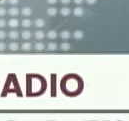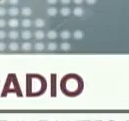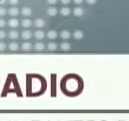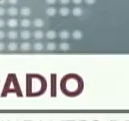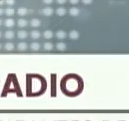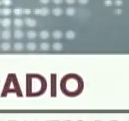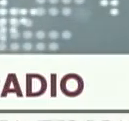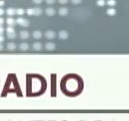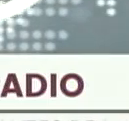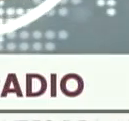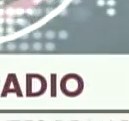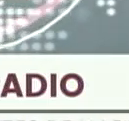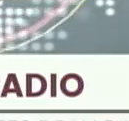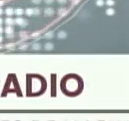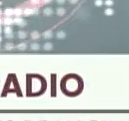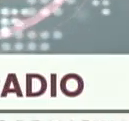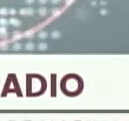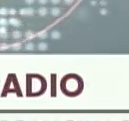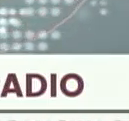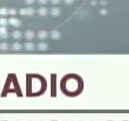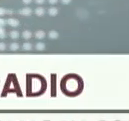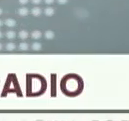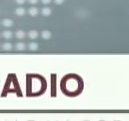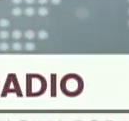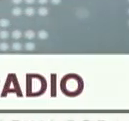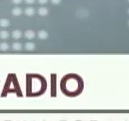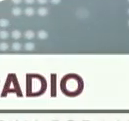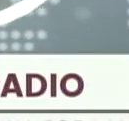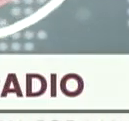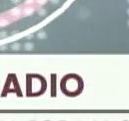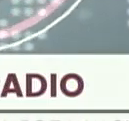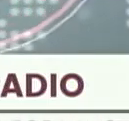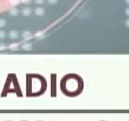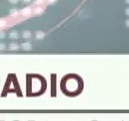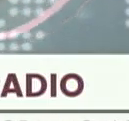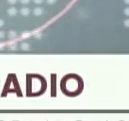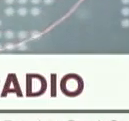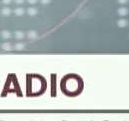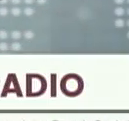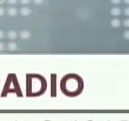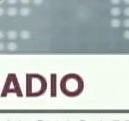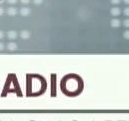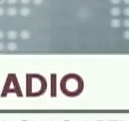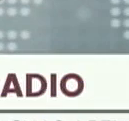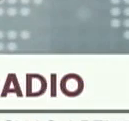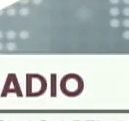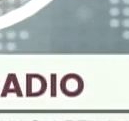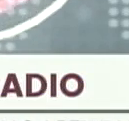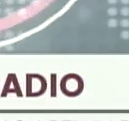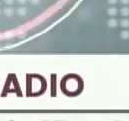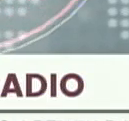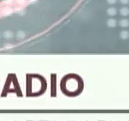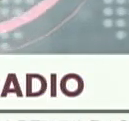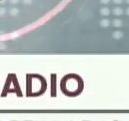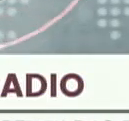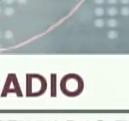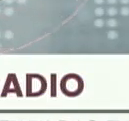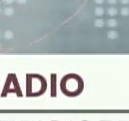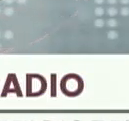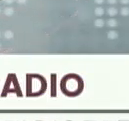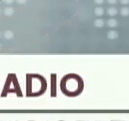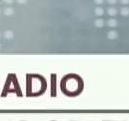sabe que Venezuela fue de los países que tomó más tempranamente las medidas que ahora son de práctica